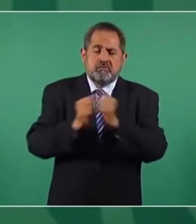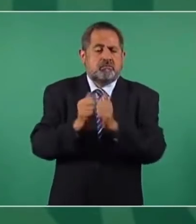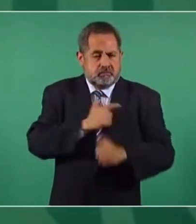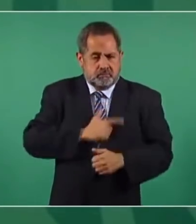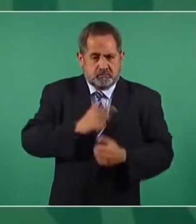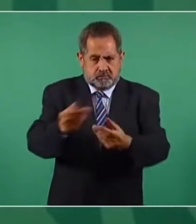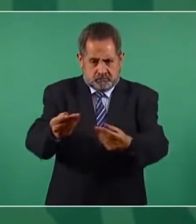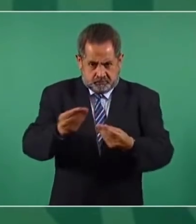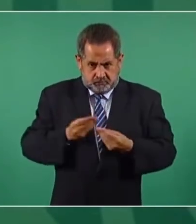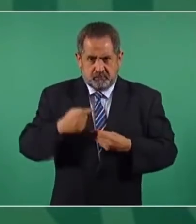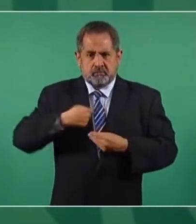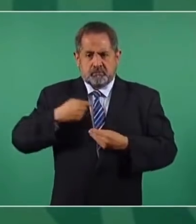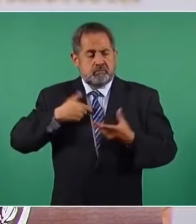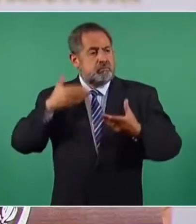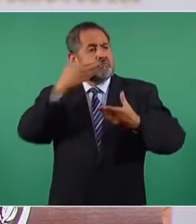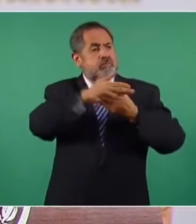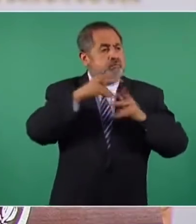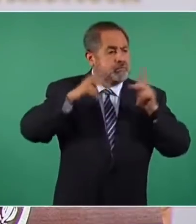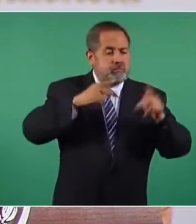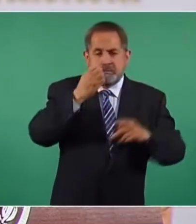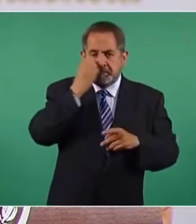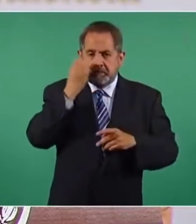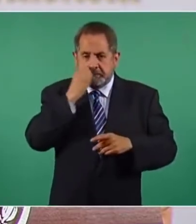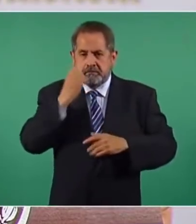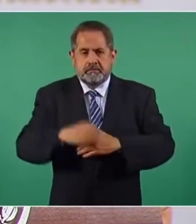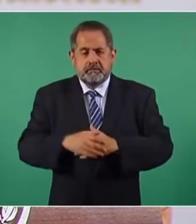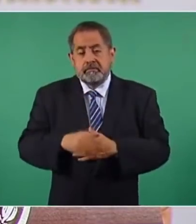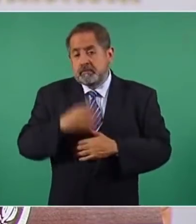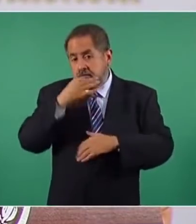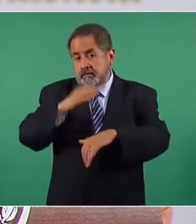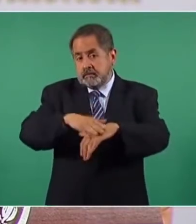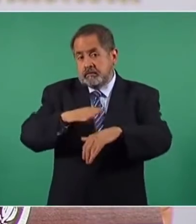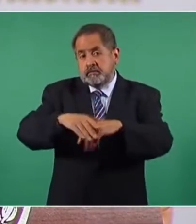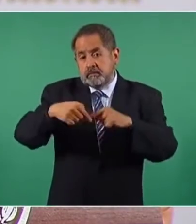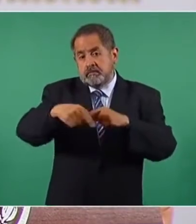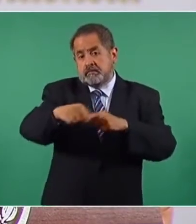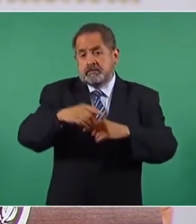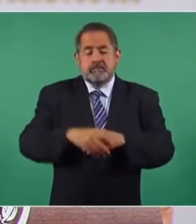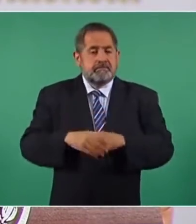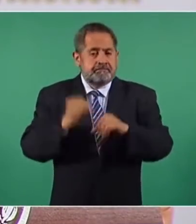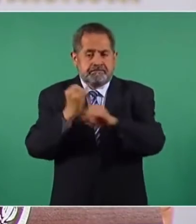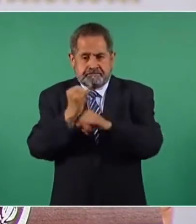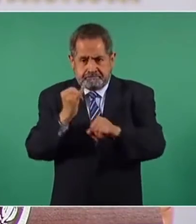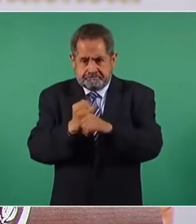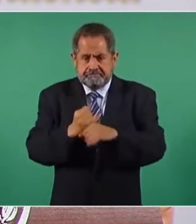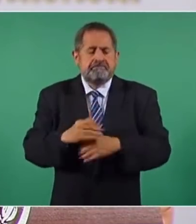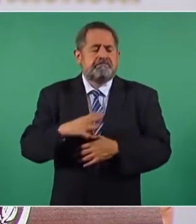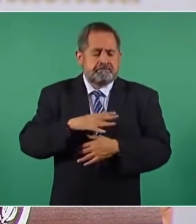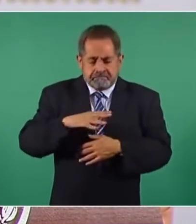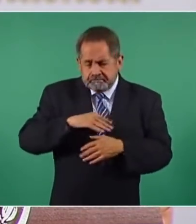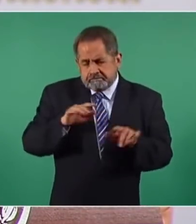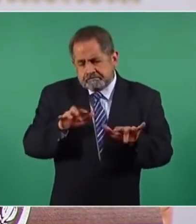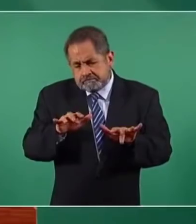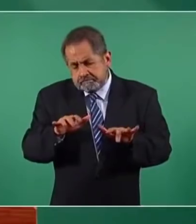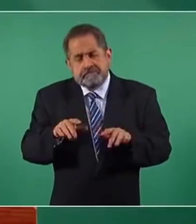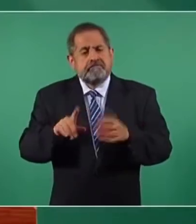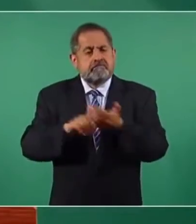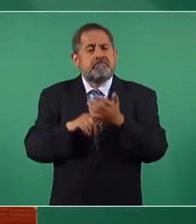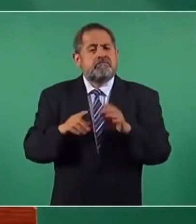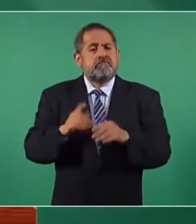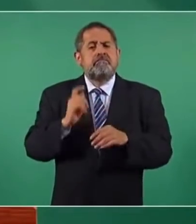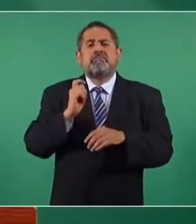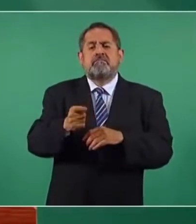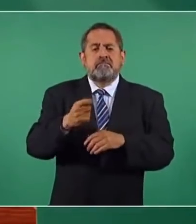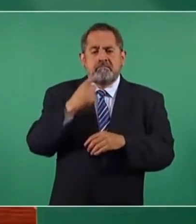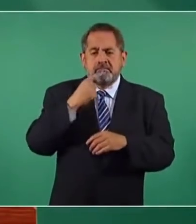gusto yo visitaré esa escuela. Y les adelanto un poquito, estamos atendiendo precisamente en redes todas las situaciones que se